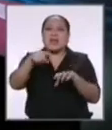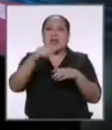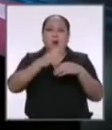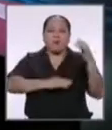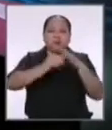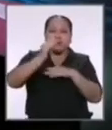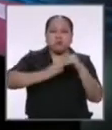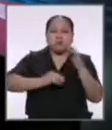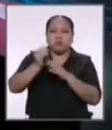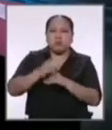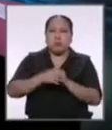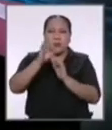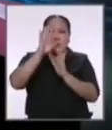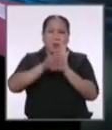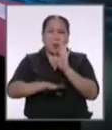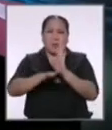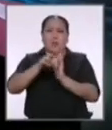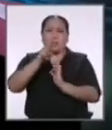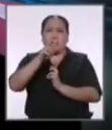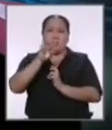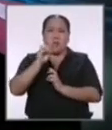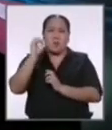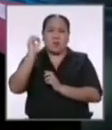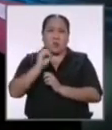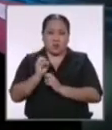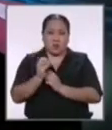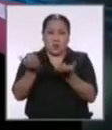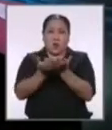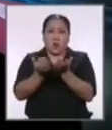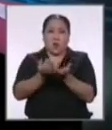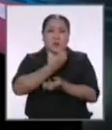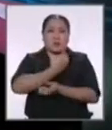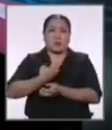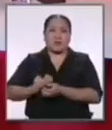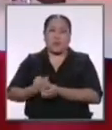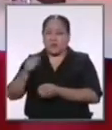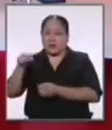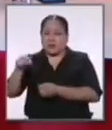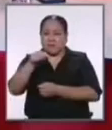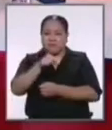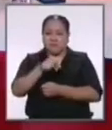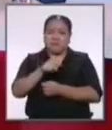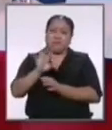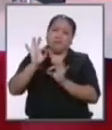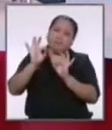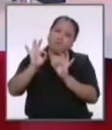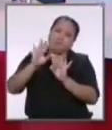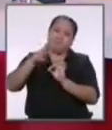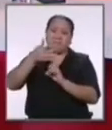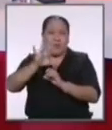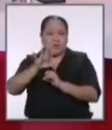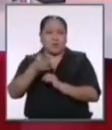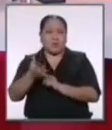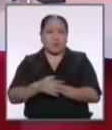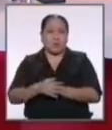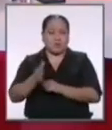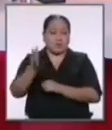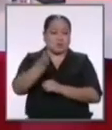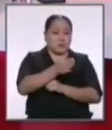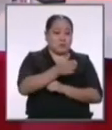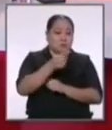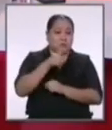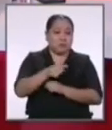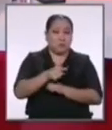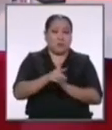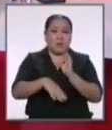menos del 20% de centros educativos estatales que están en condiciones decentes diríamos y por otro lado